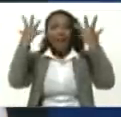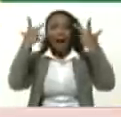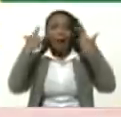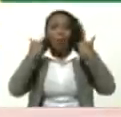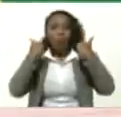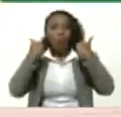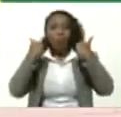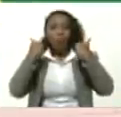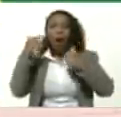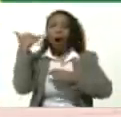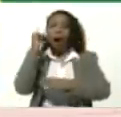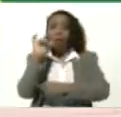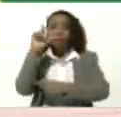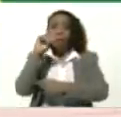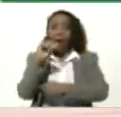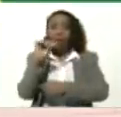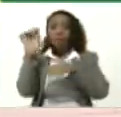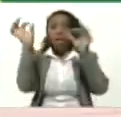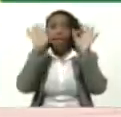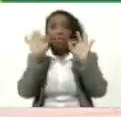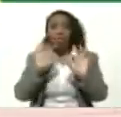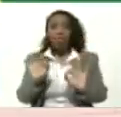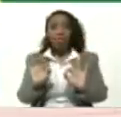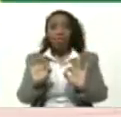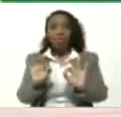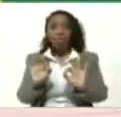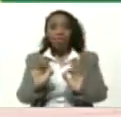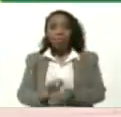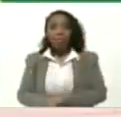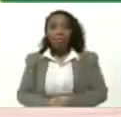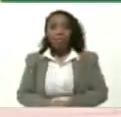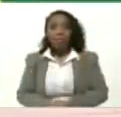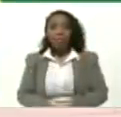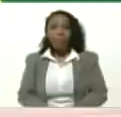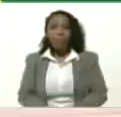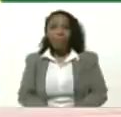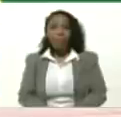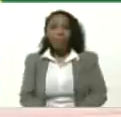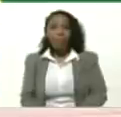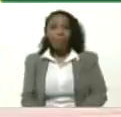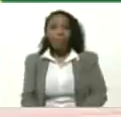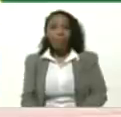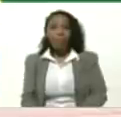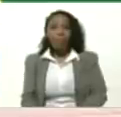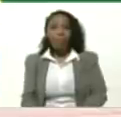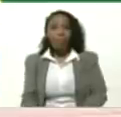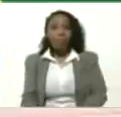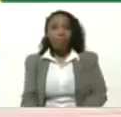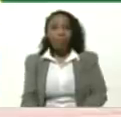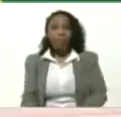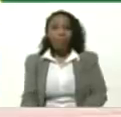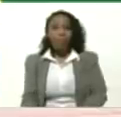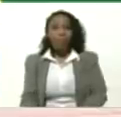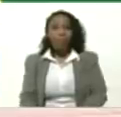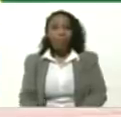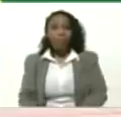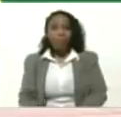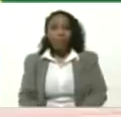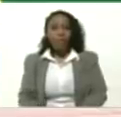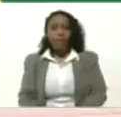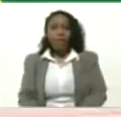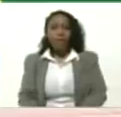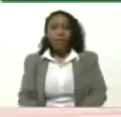Tenemos un artista Aquí Cantante Nos va a cantar Ahora La gran Mirla Castellano